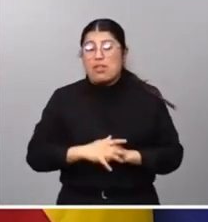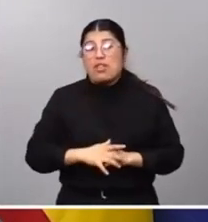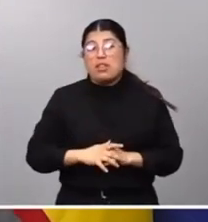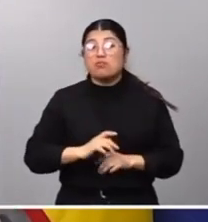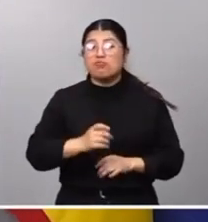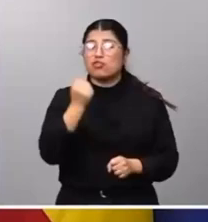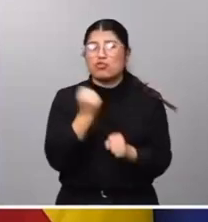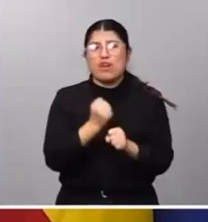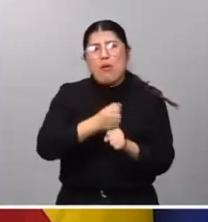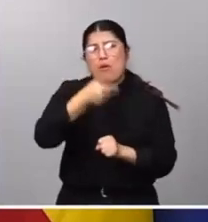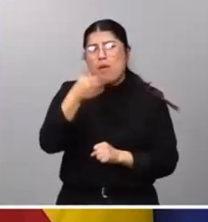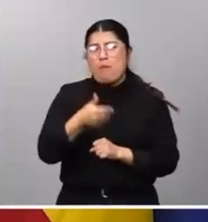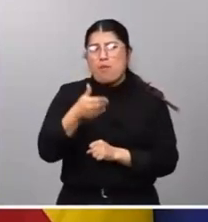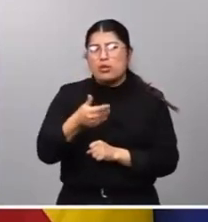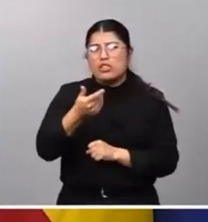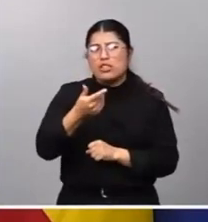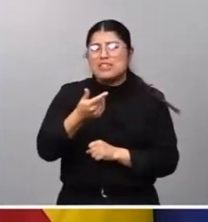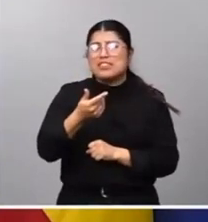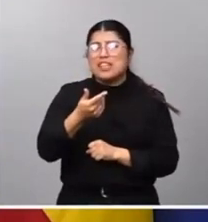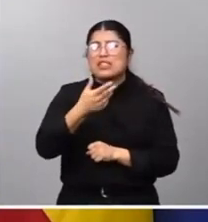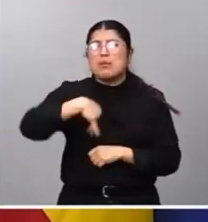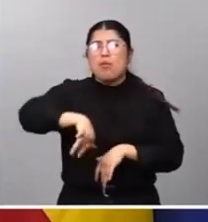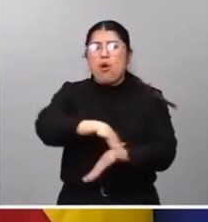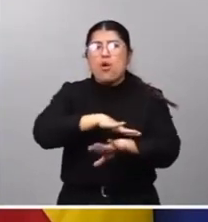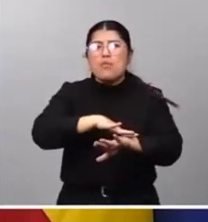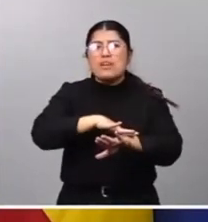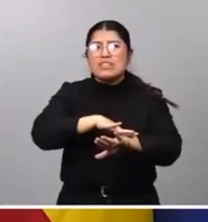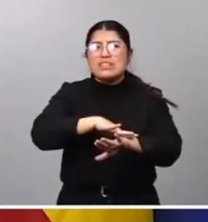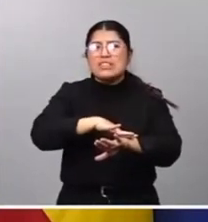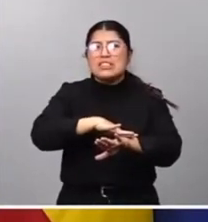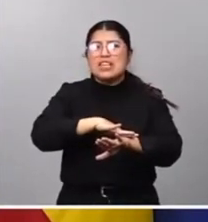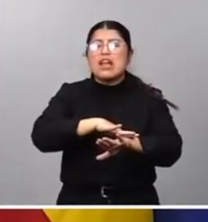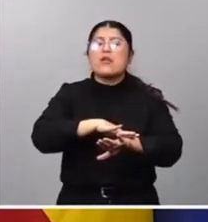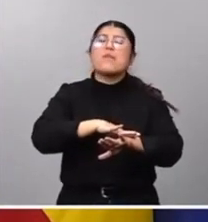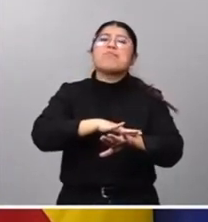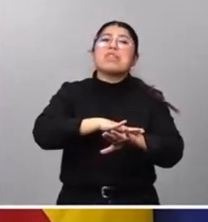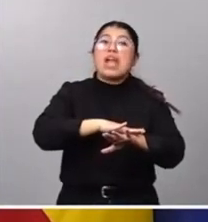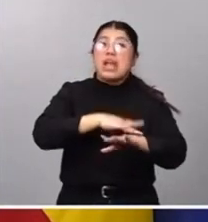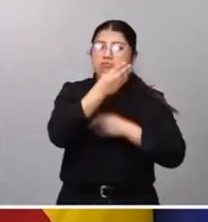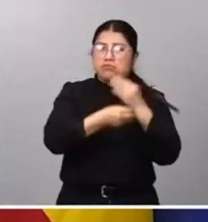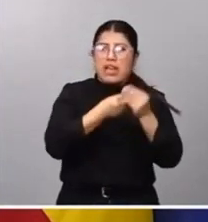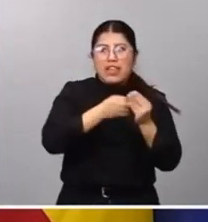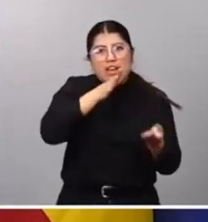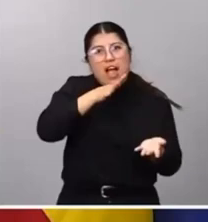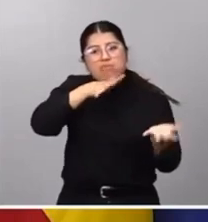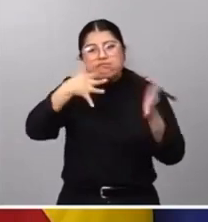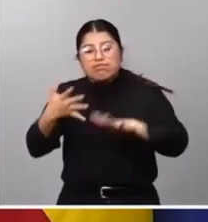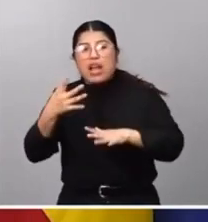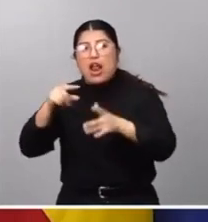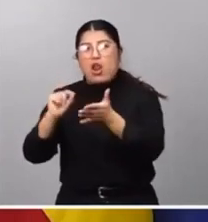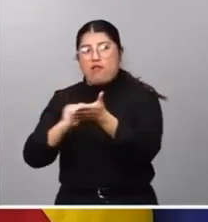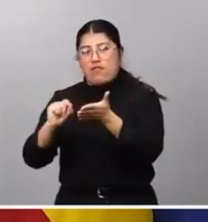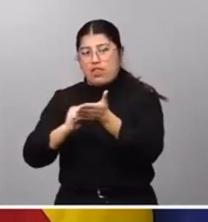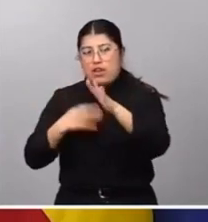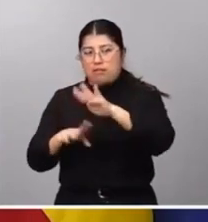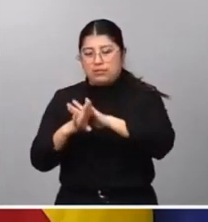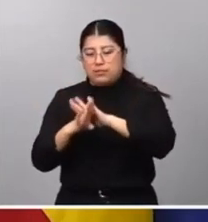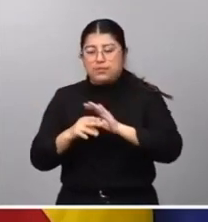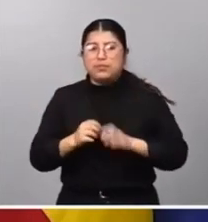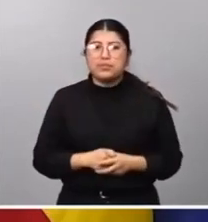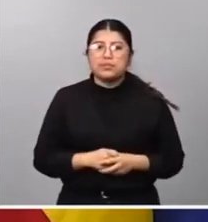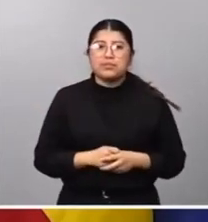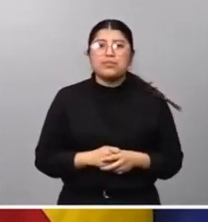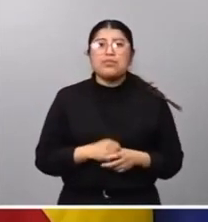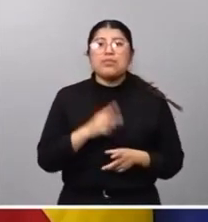importantes que ahora realizamos desde una subdirección del ministerio y que ahora realizaremos desde la oficina. El registro de la propiedad intelectual, la